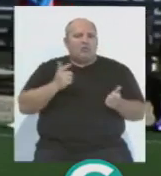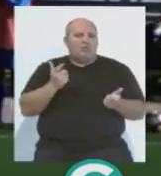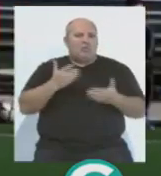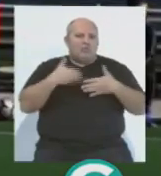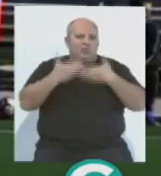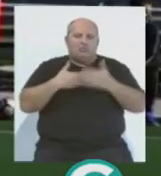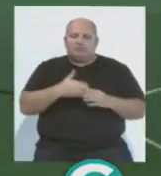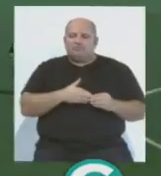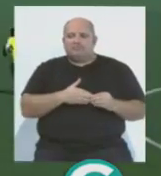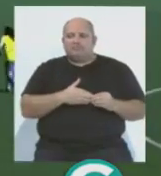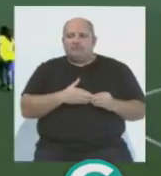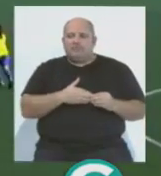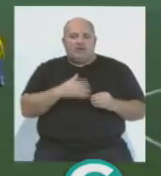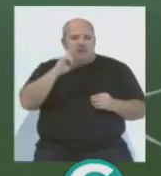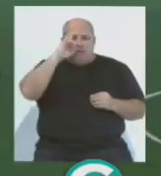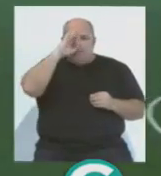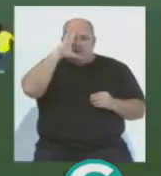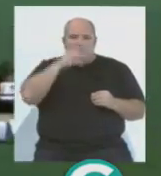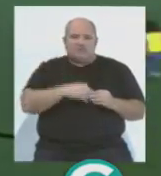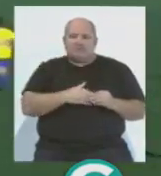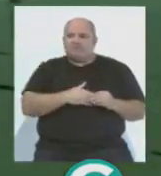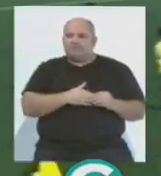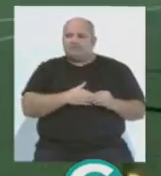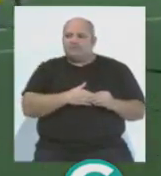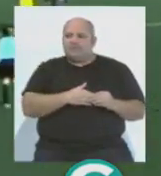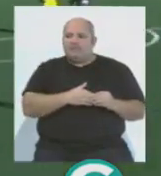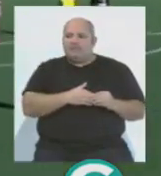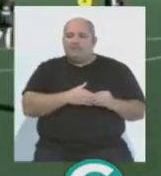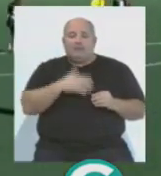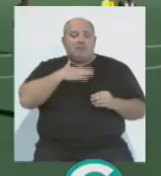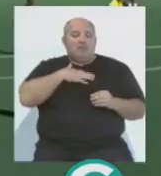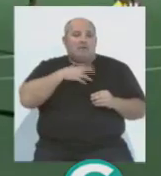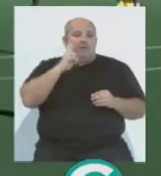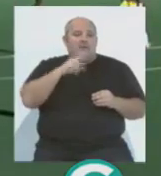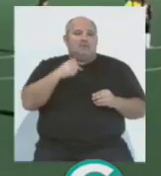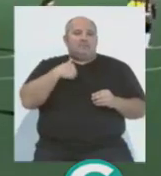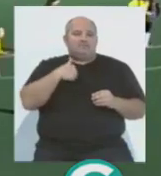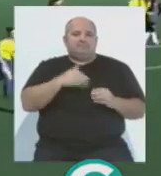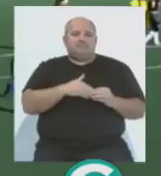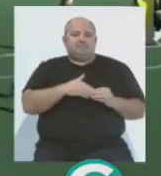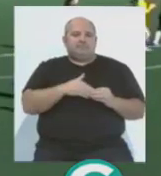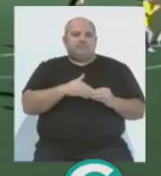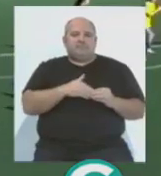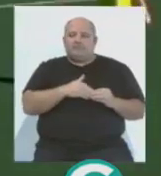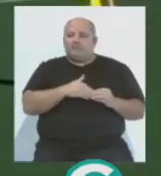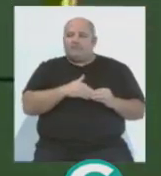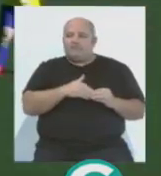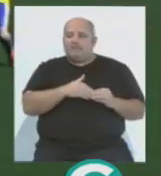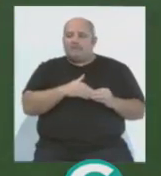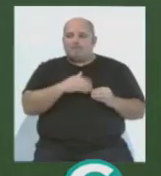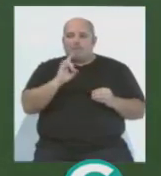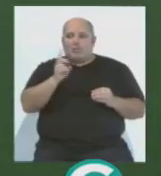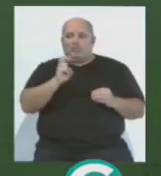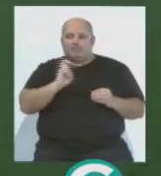en el campo al final y impresionante lo que están consiguiendo. Y yo tengo para mí, mi actitud, vemos, fíjate